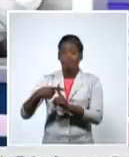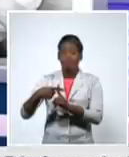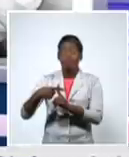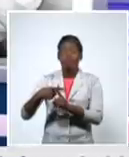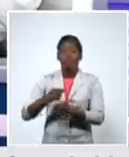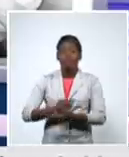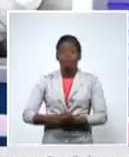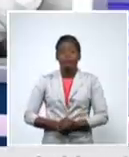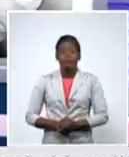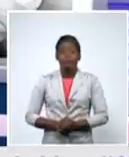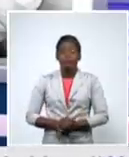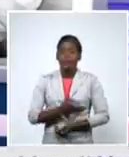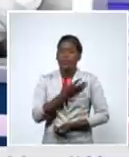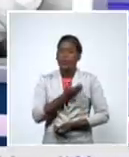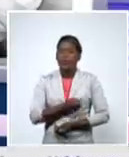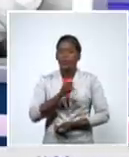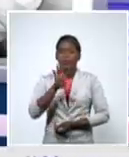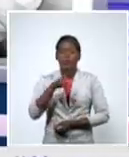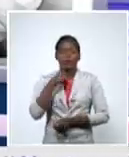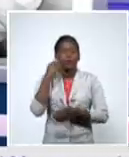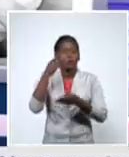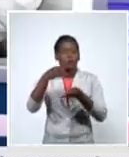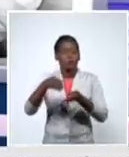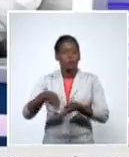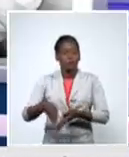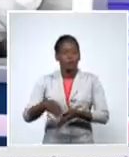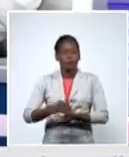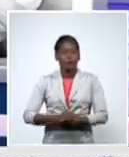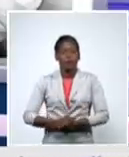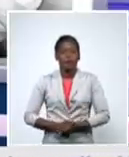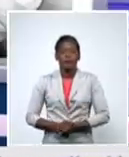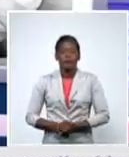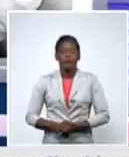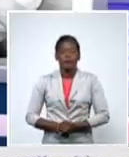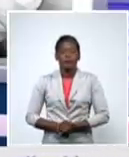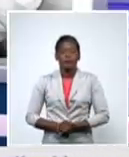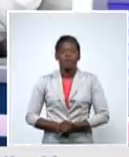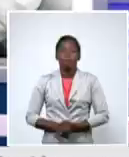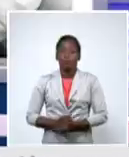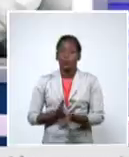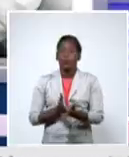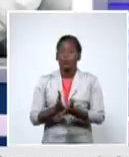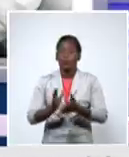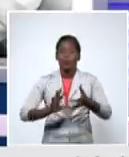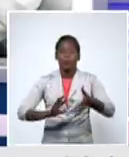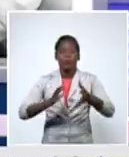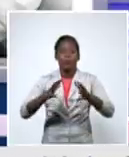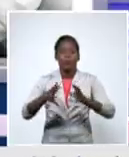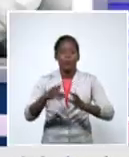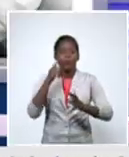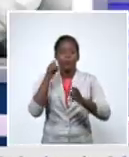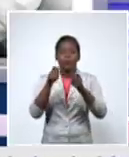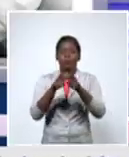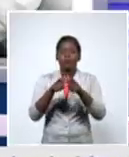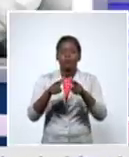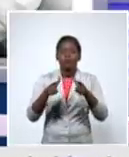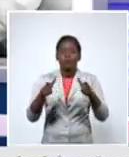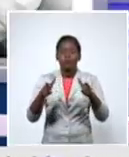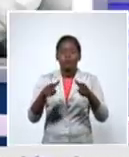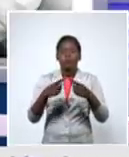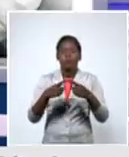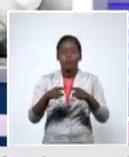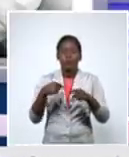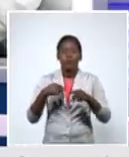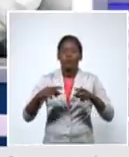y se lamenta el fallecimiento de cuatro personas todavía sigue siendo muy alto y se vuelve a llamar